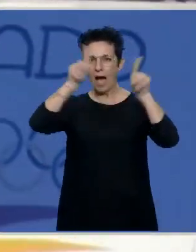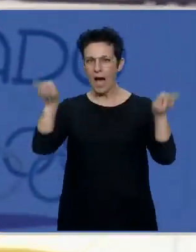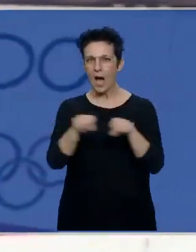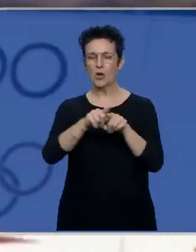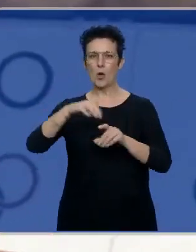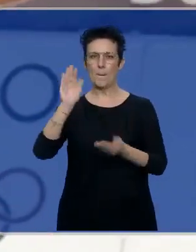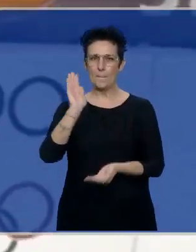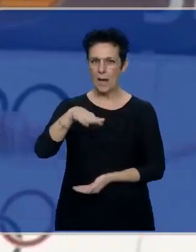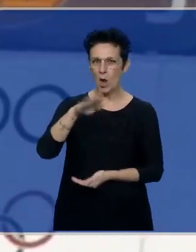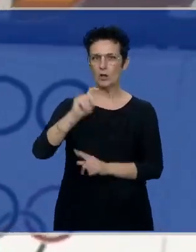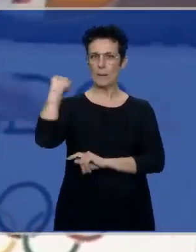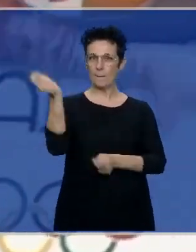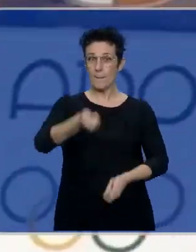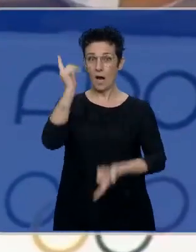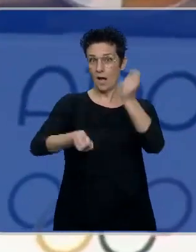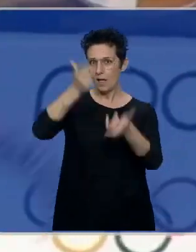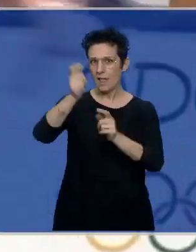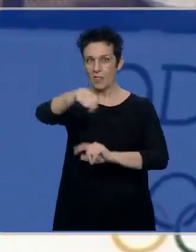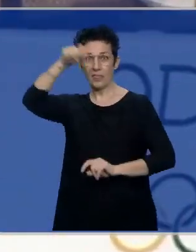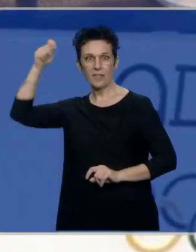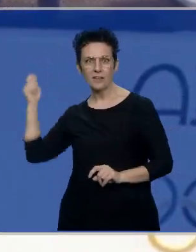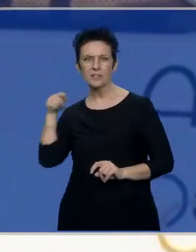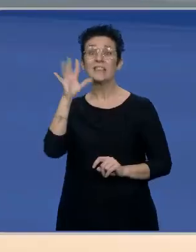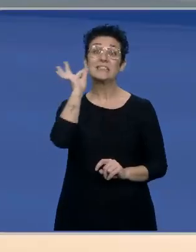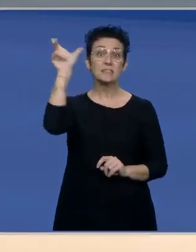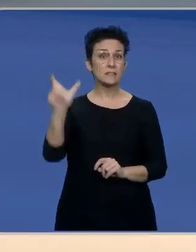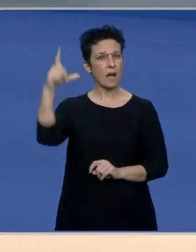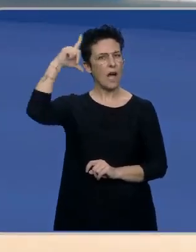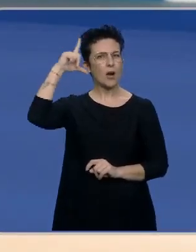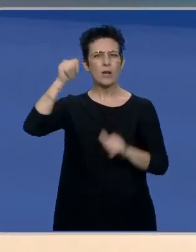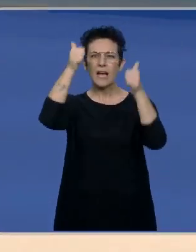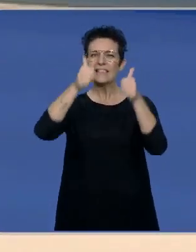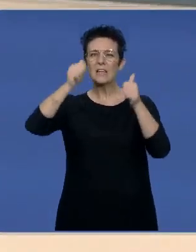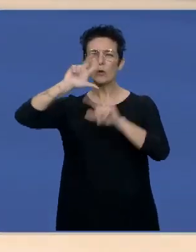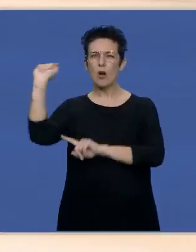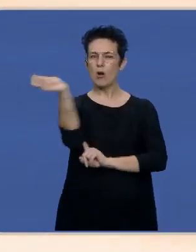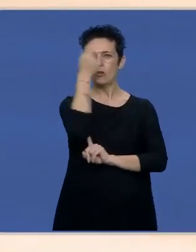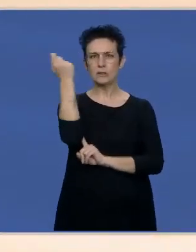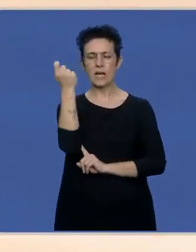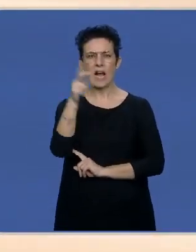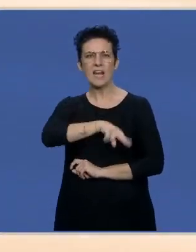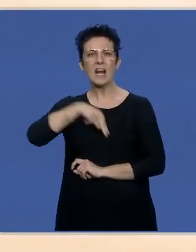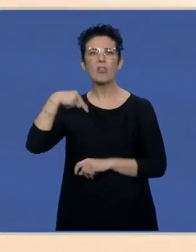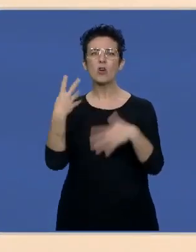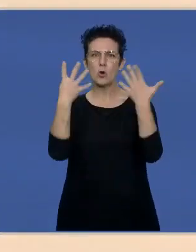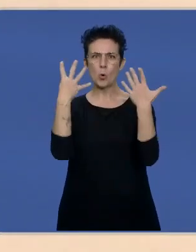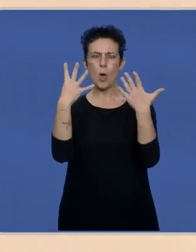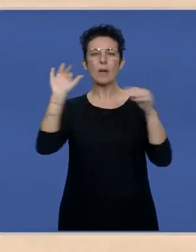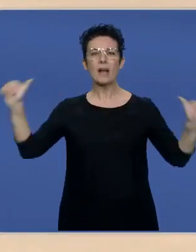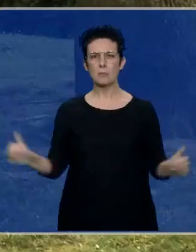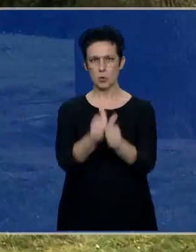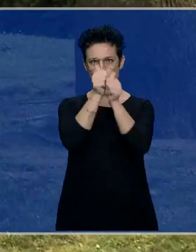cintas y mazas Carolina Rodríguez tiene el honor de ser la gimnasta con más títulos nacionales nueve en categoría